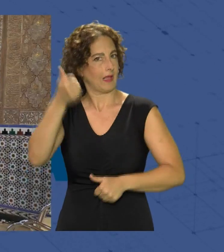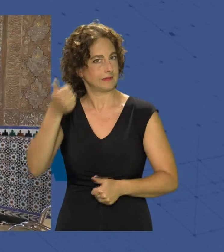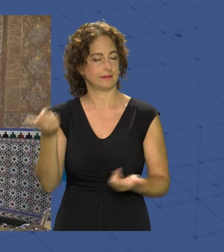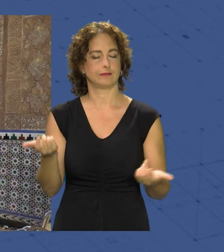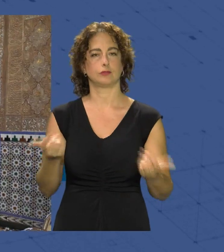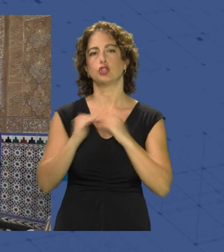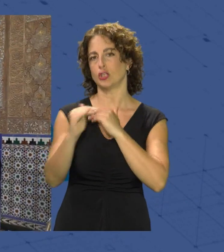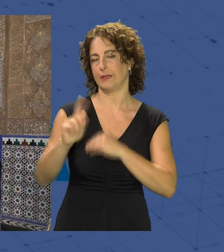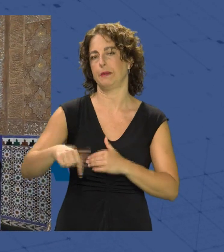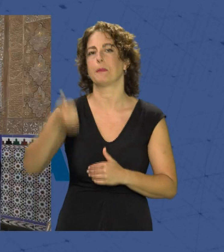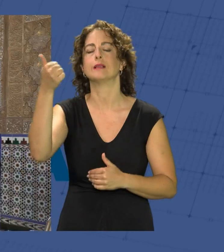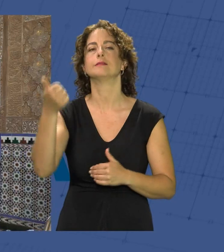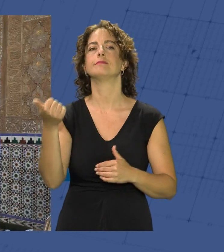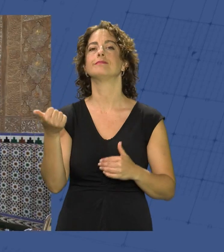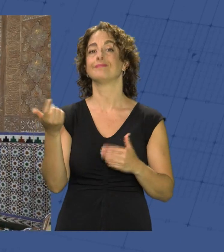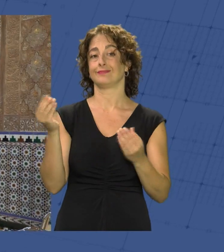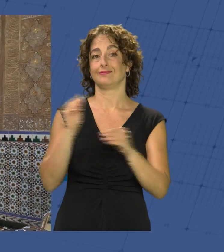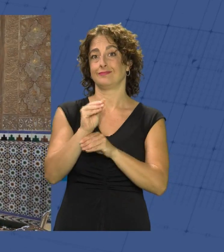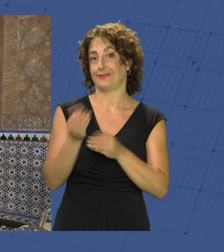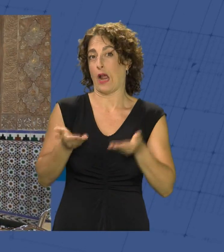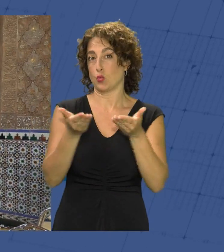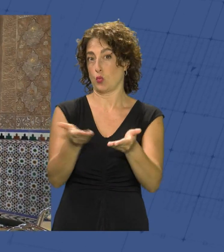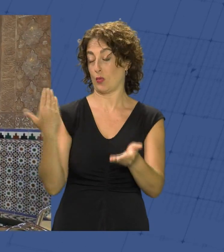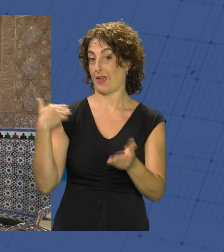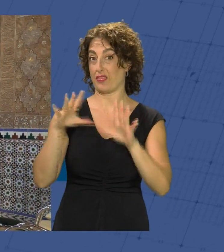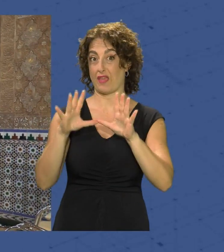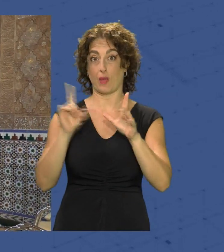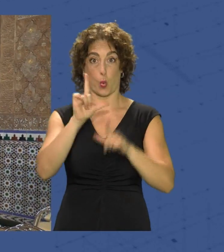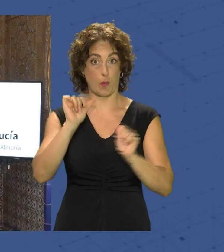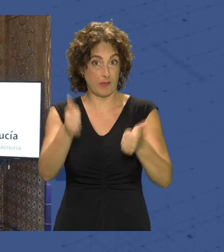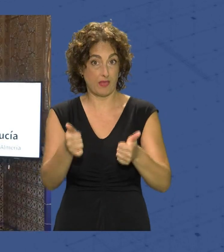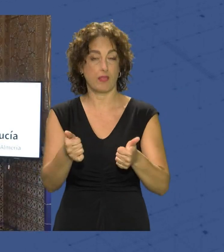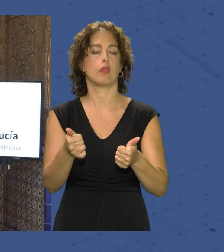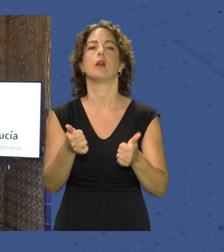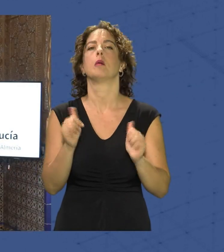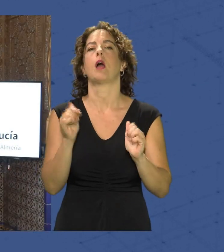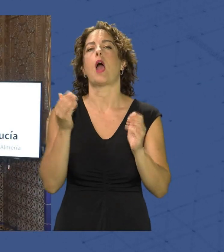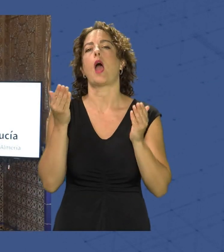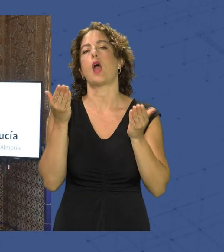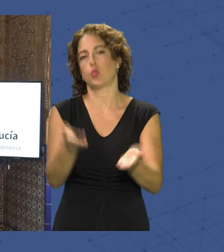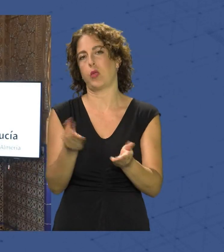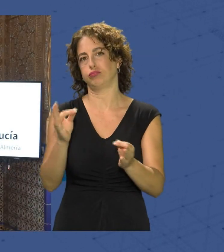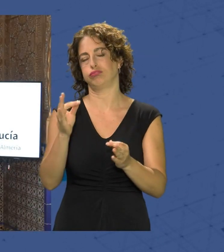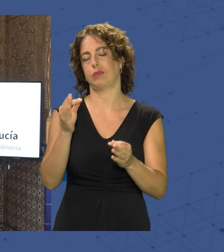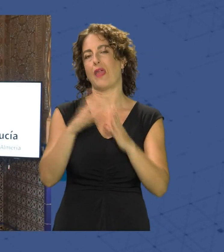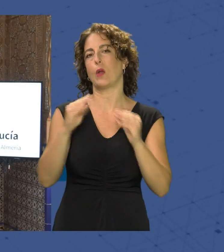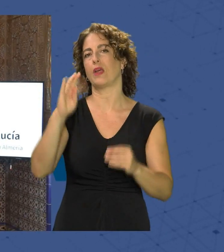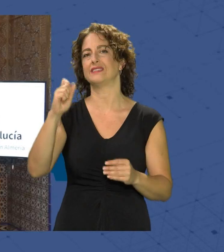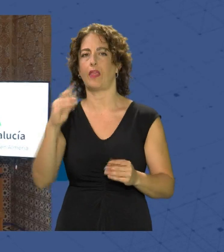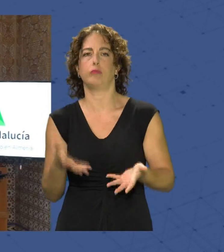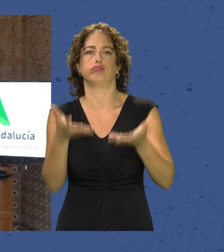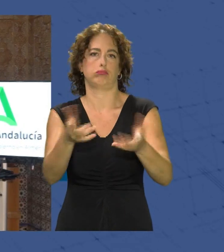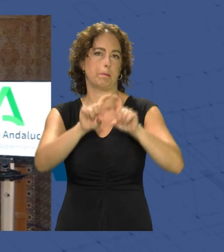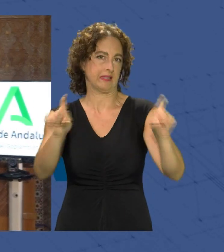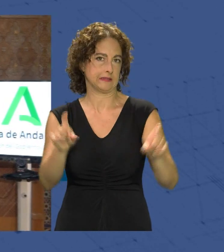Dicho paquete de incentivos, al que las empresas pueden optar desde el pasado 10 de julio, conforma las primeras ayudas que pone Andalucía TRADE a disposición de las empresas.